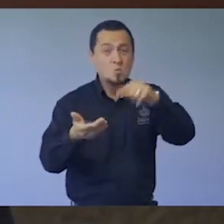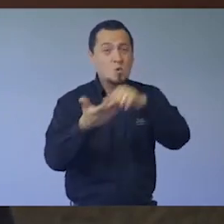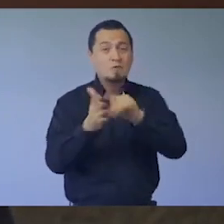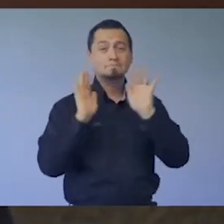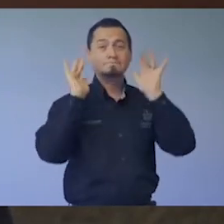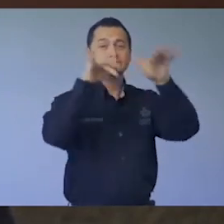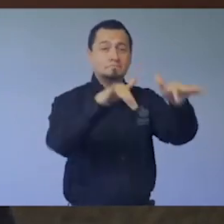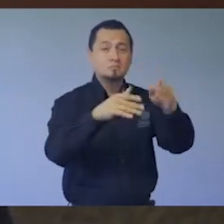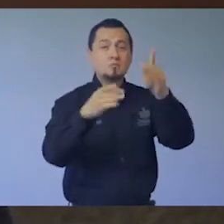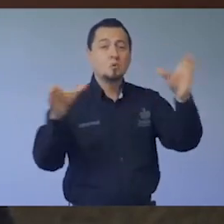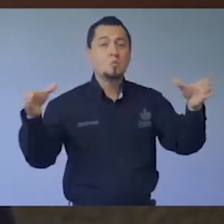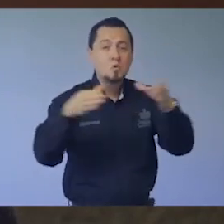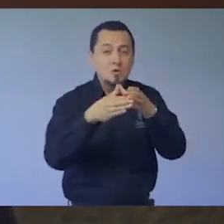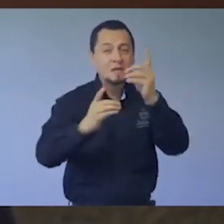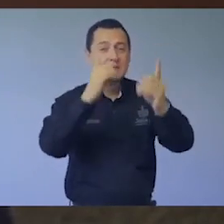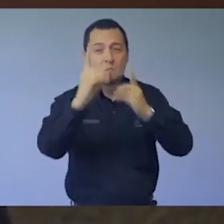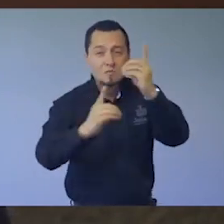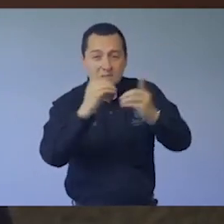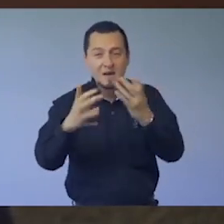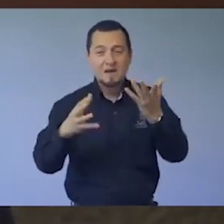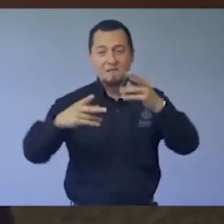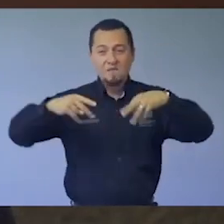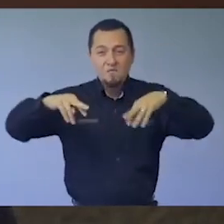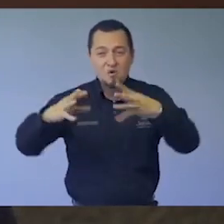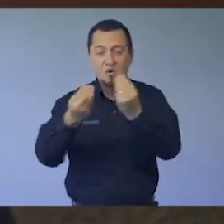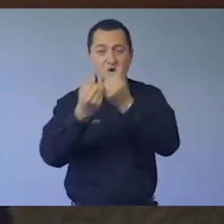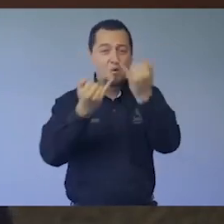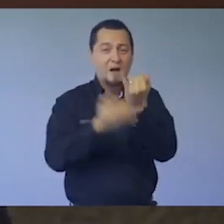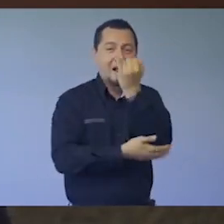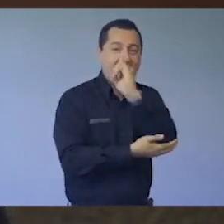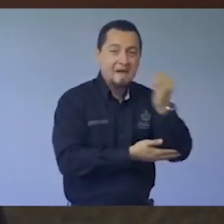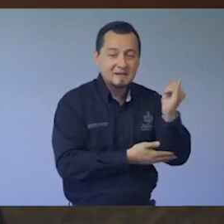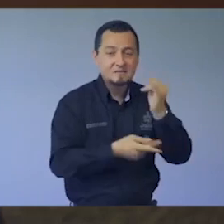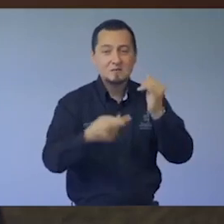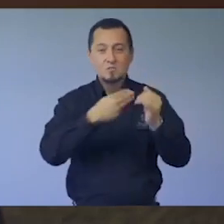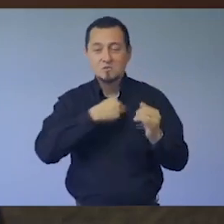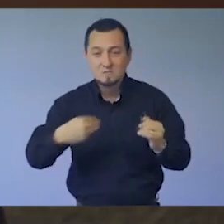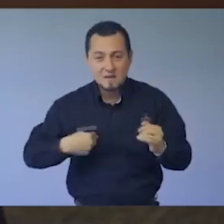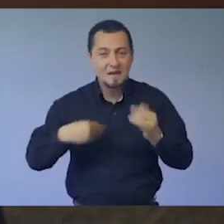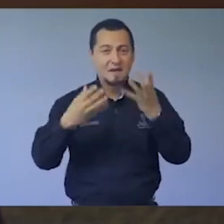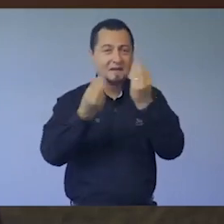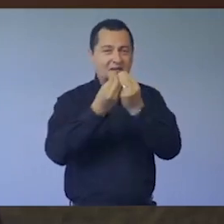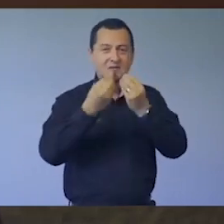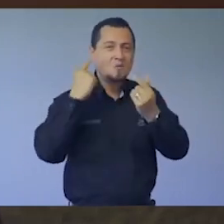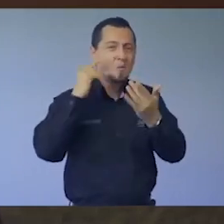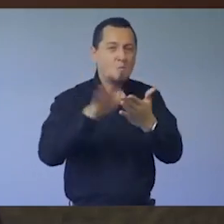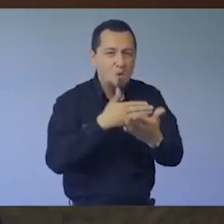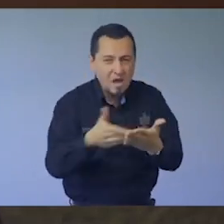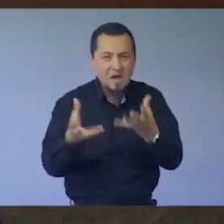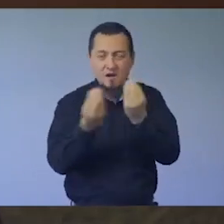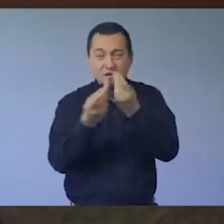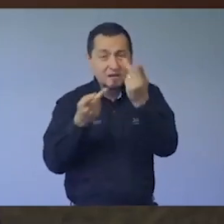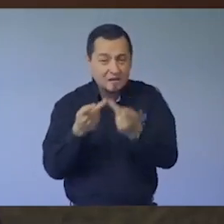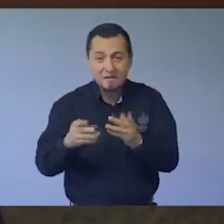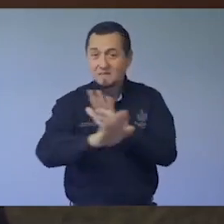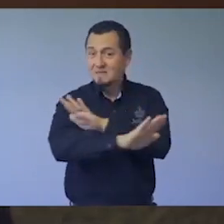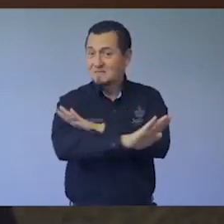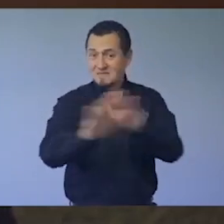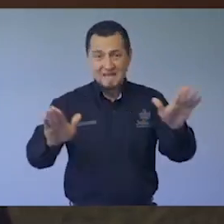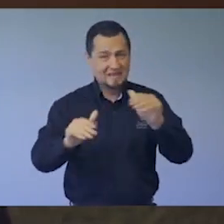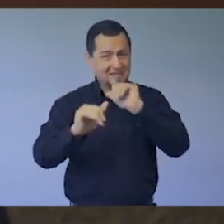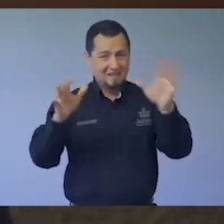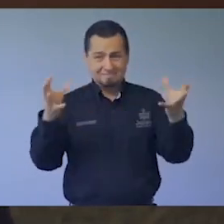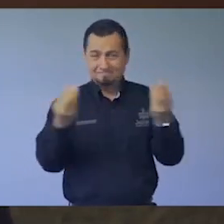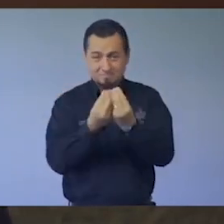uso de espacios públicos, comunidades deportivas, plazas y jardines municipales, equipamiento cultural y centros barriales o comunitarios.